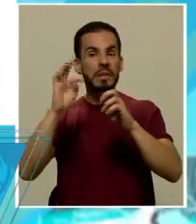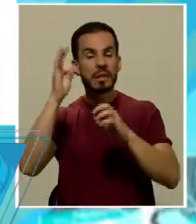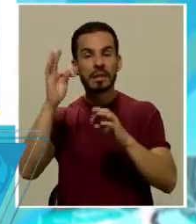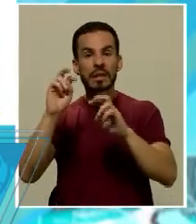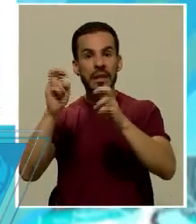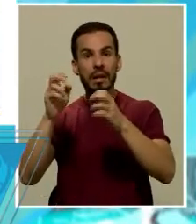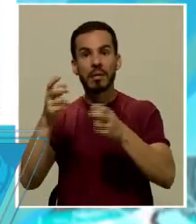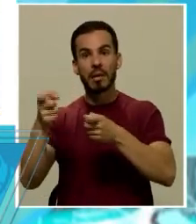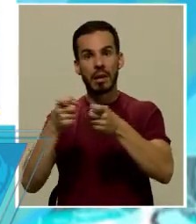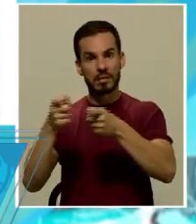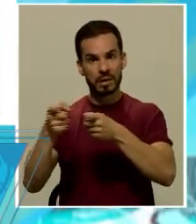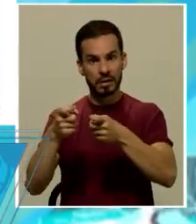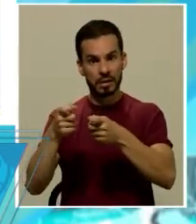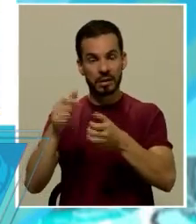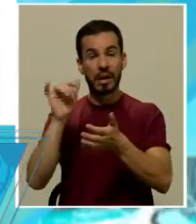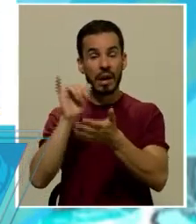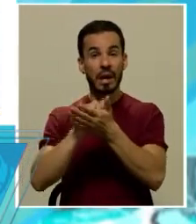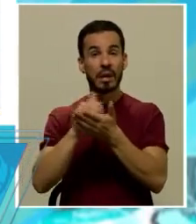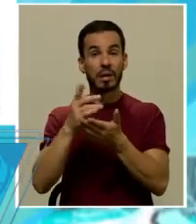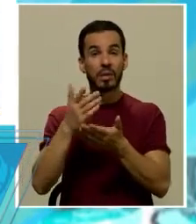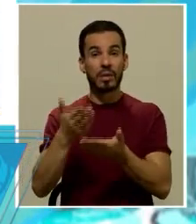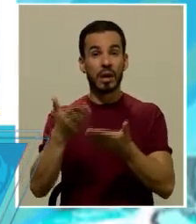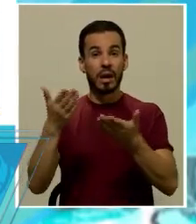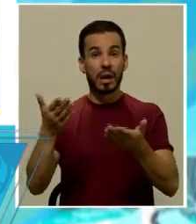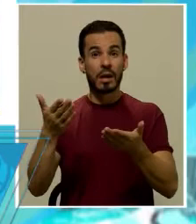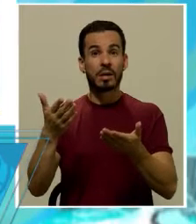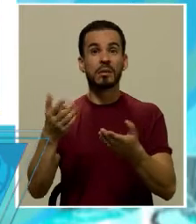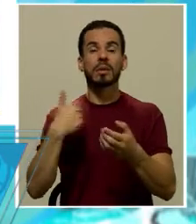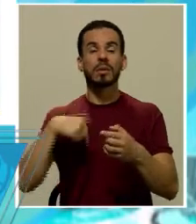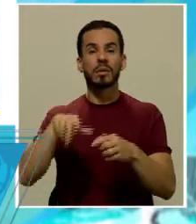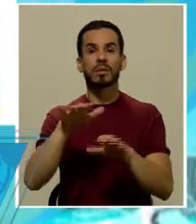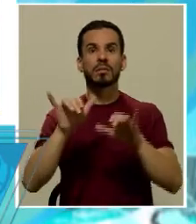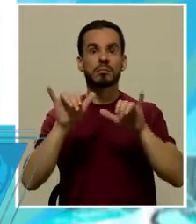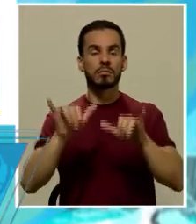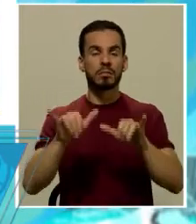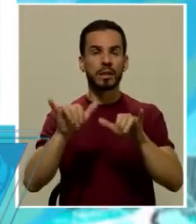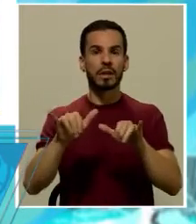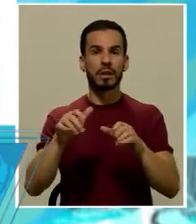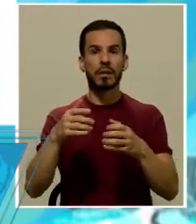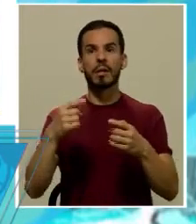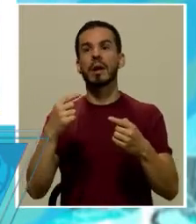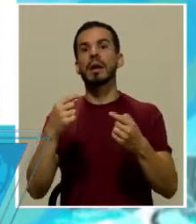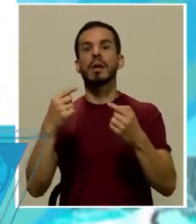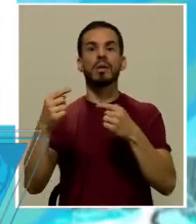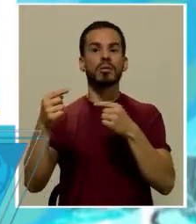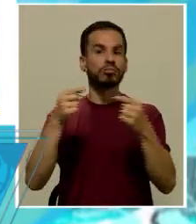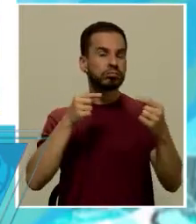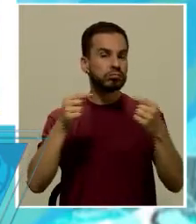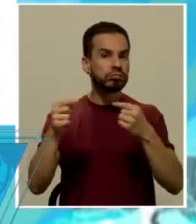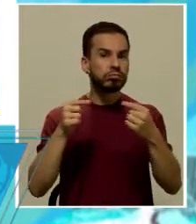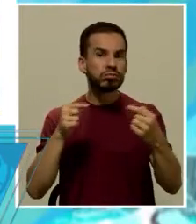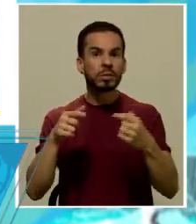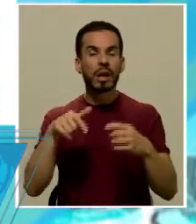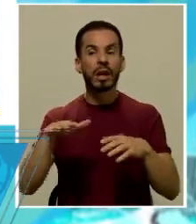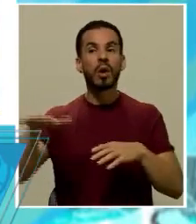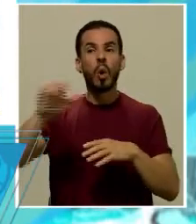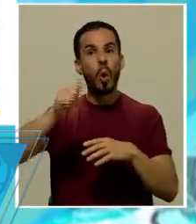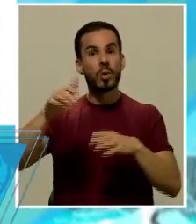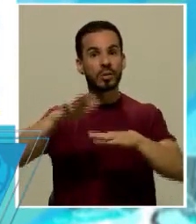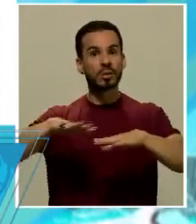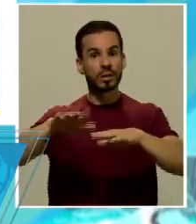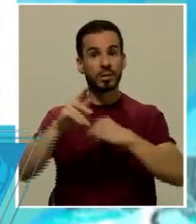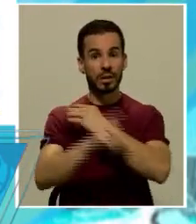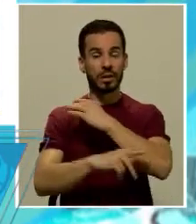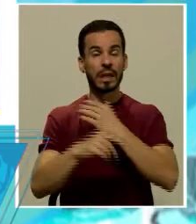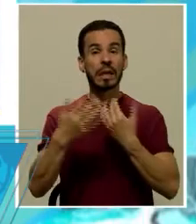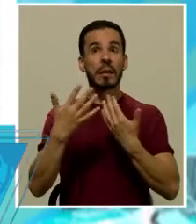sanciones administrativas ese es un aspecto en que hemos mantenido una controversia con otros sectores del país que pretenden que